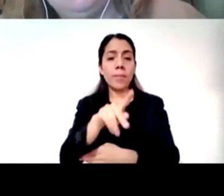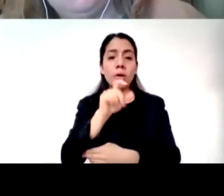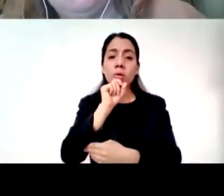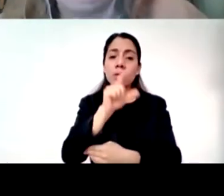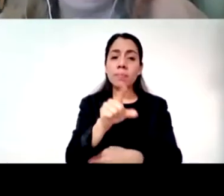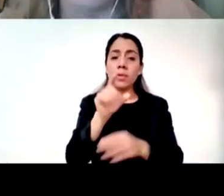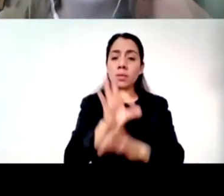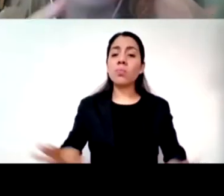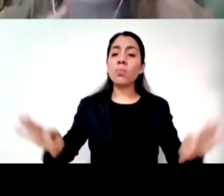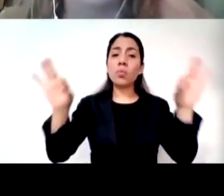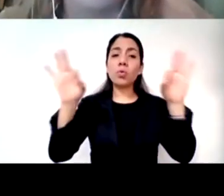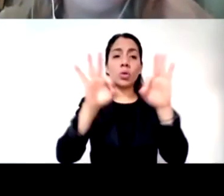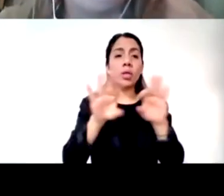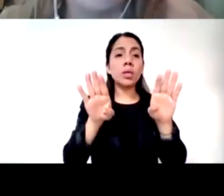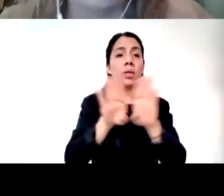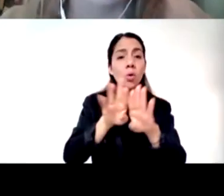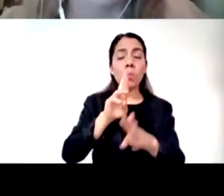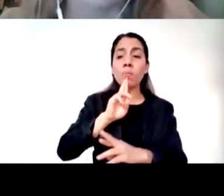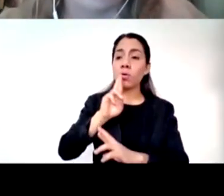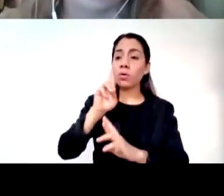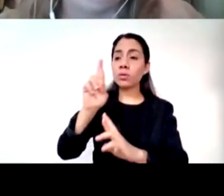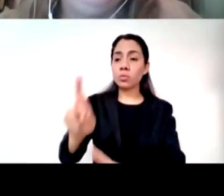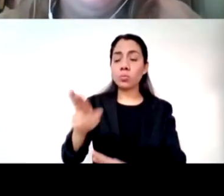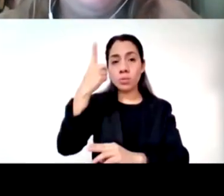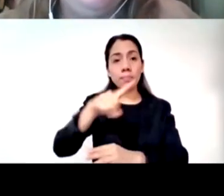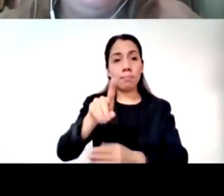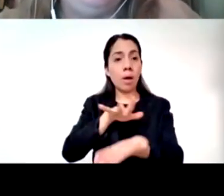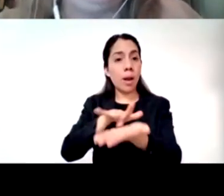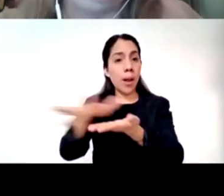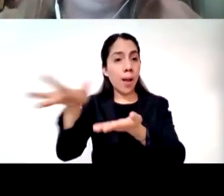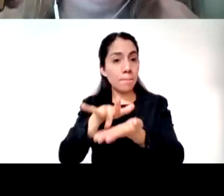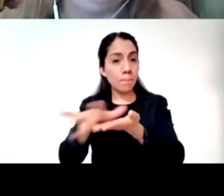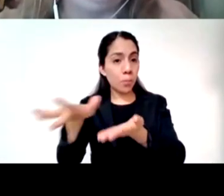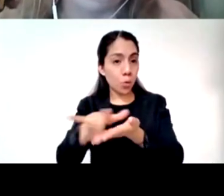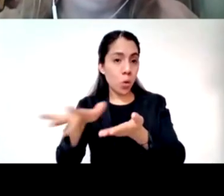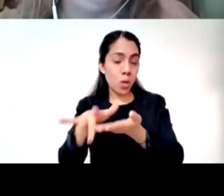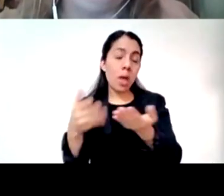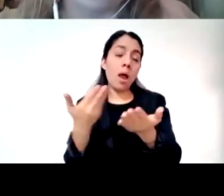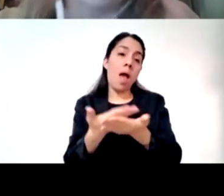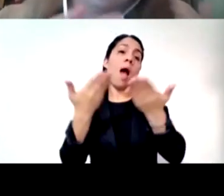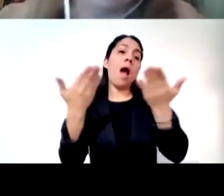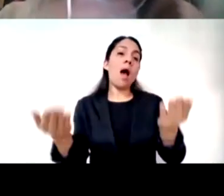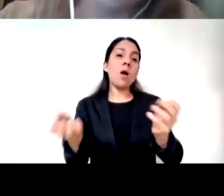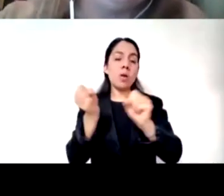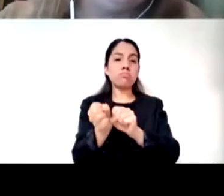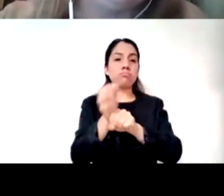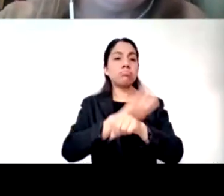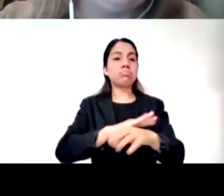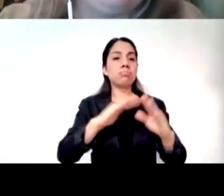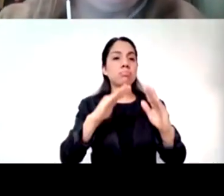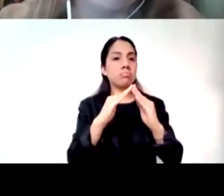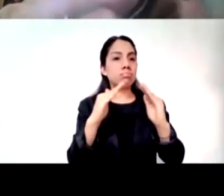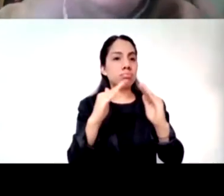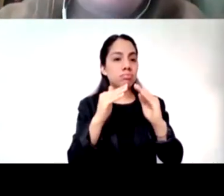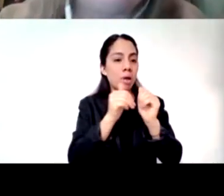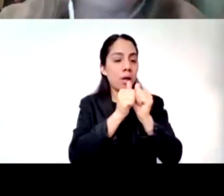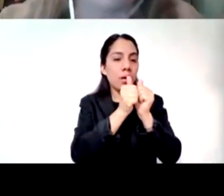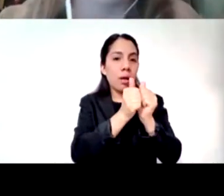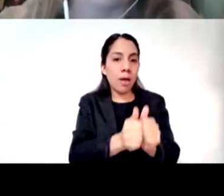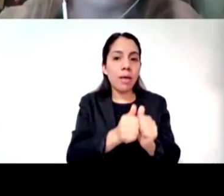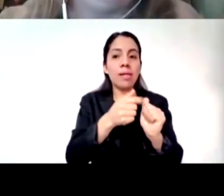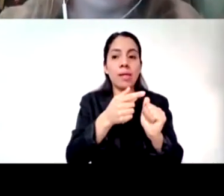en la pandemia nos convoca en ese sentido a procurar la justicia social para